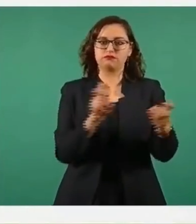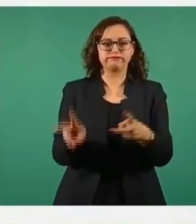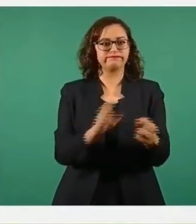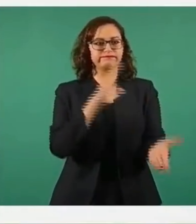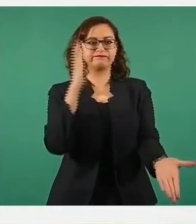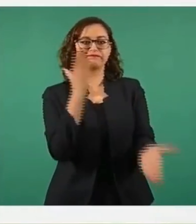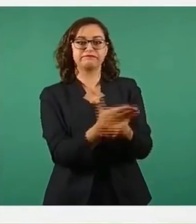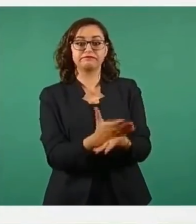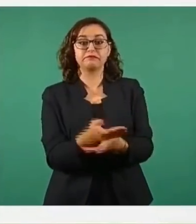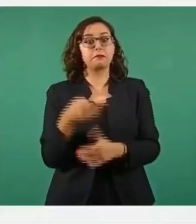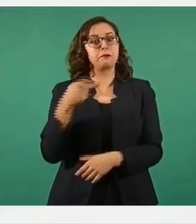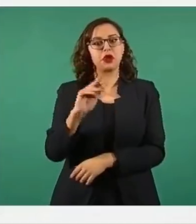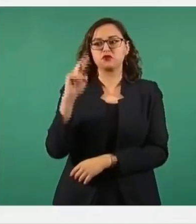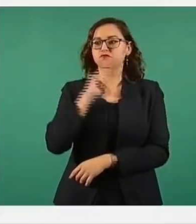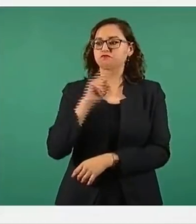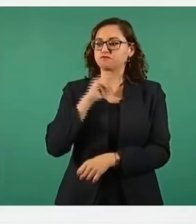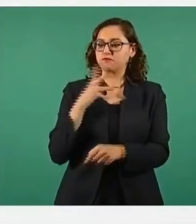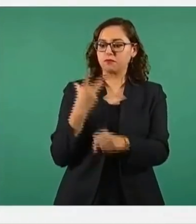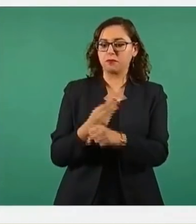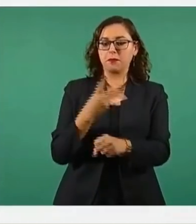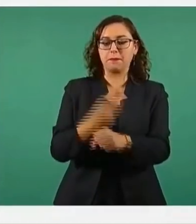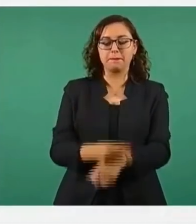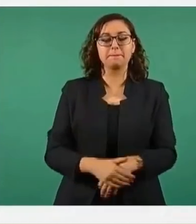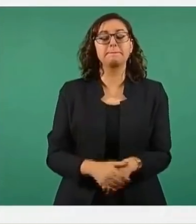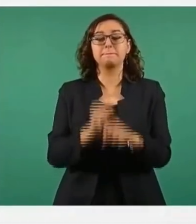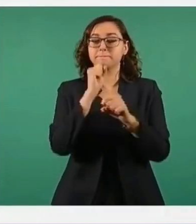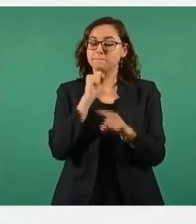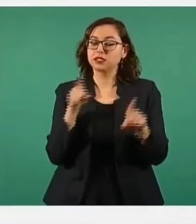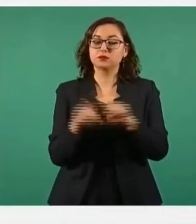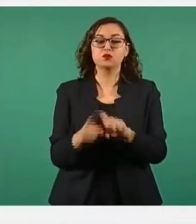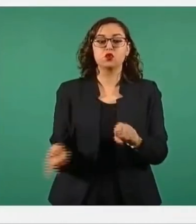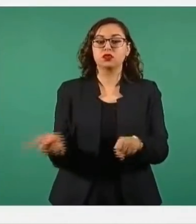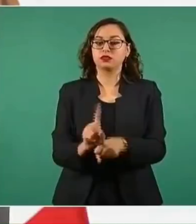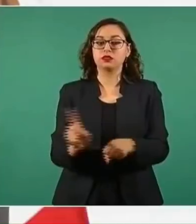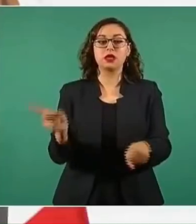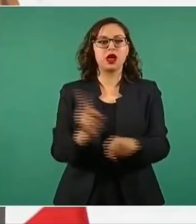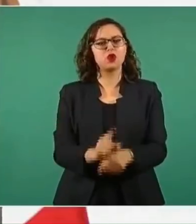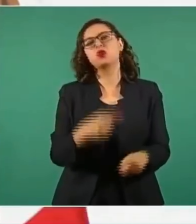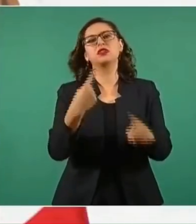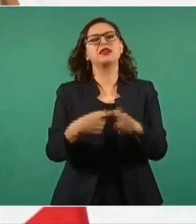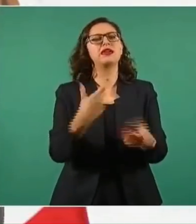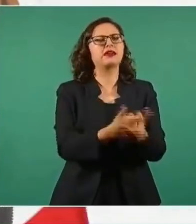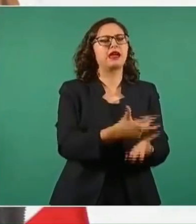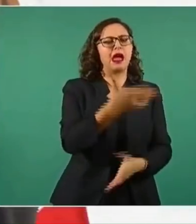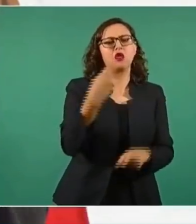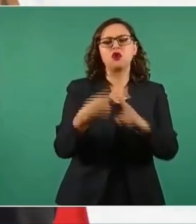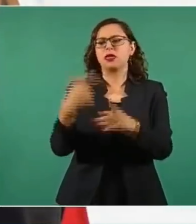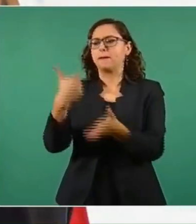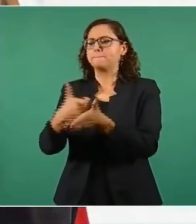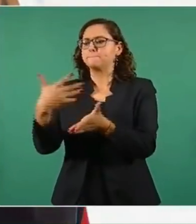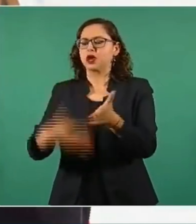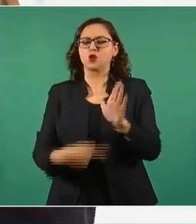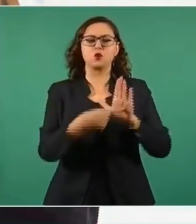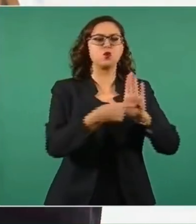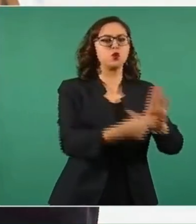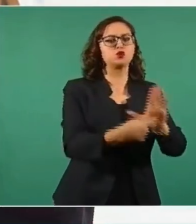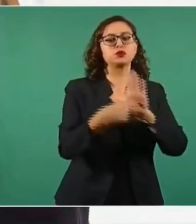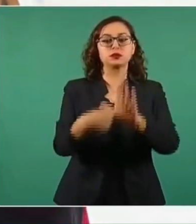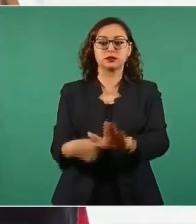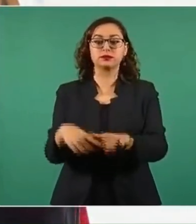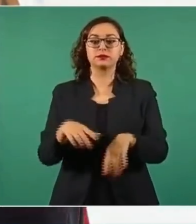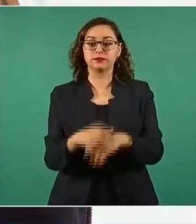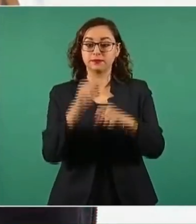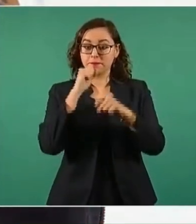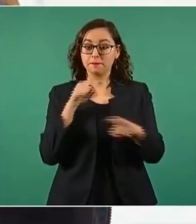información permanente sobre quién es quién en los precios. Están en curso dos campañas de